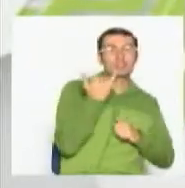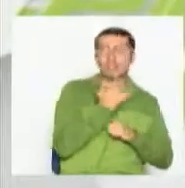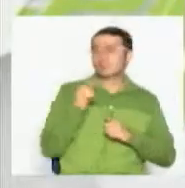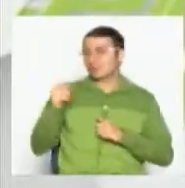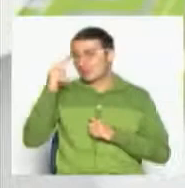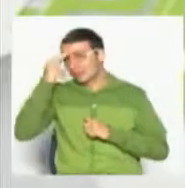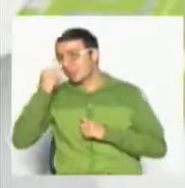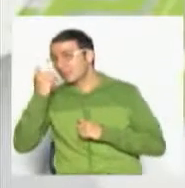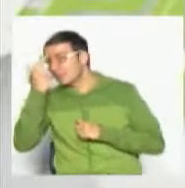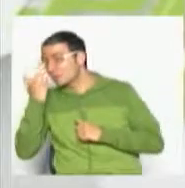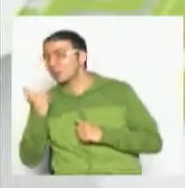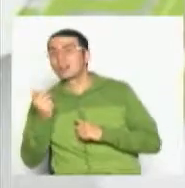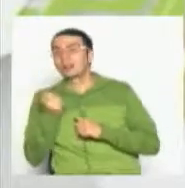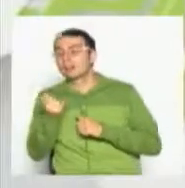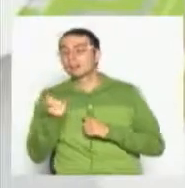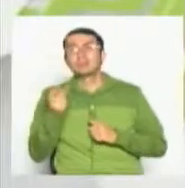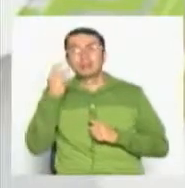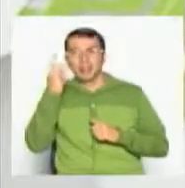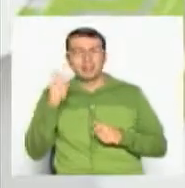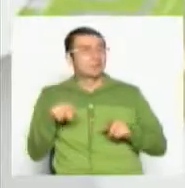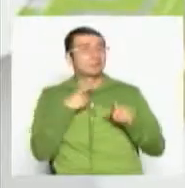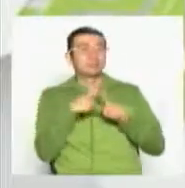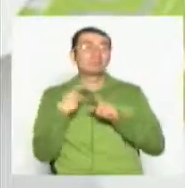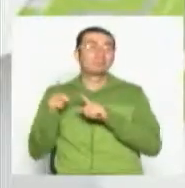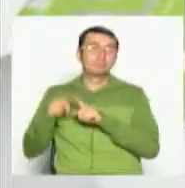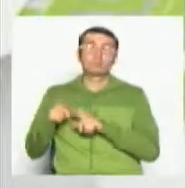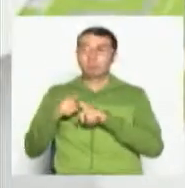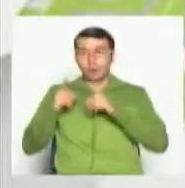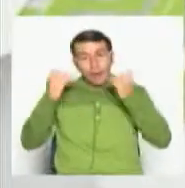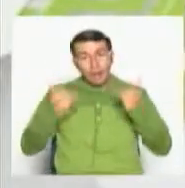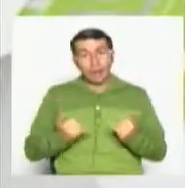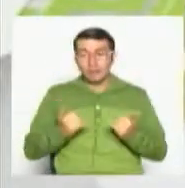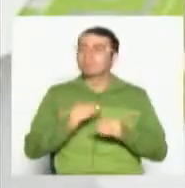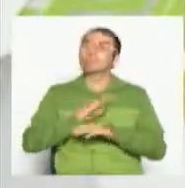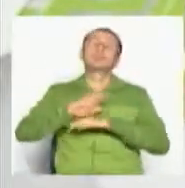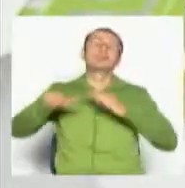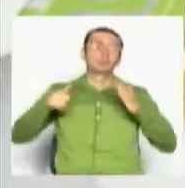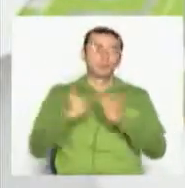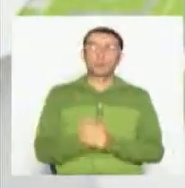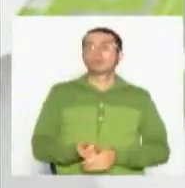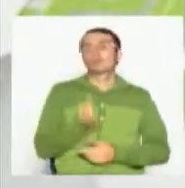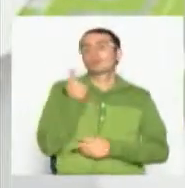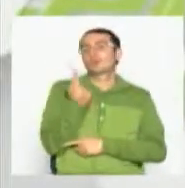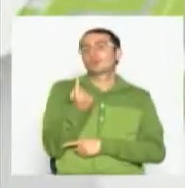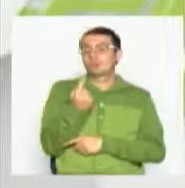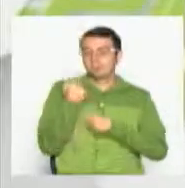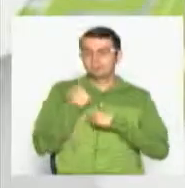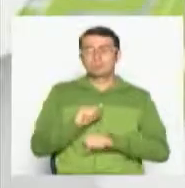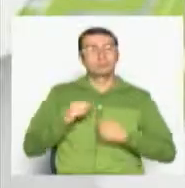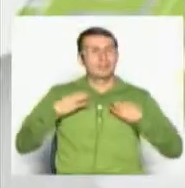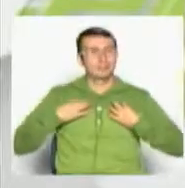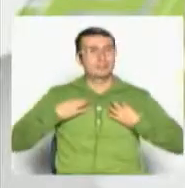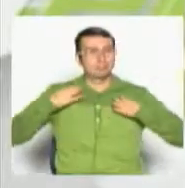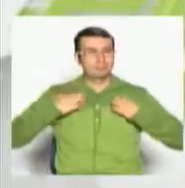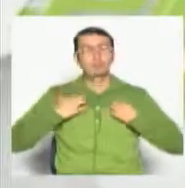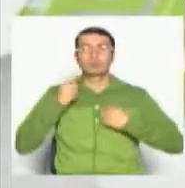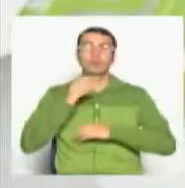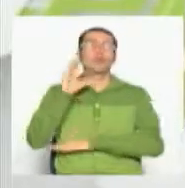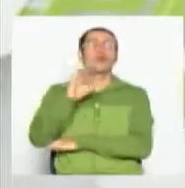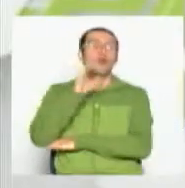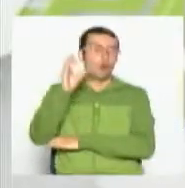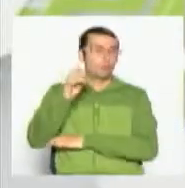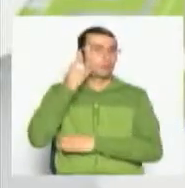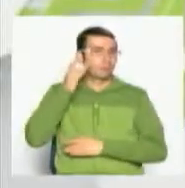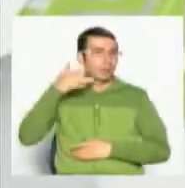como uno que tengo muy cerca, pero que ahora todos teníamos un mismo uniforme, la camiseta de la selección colombiana,